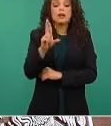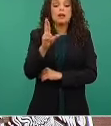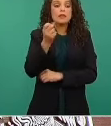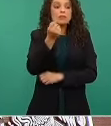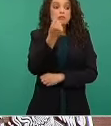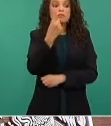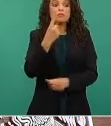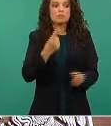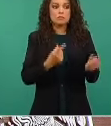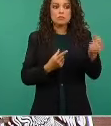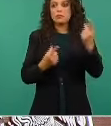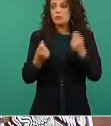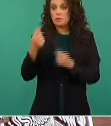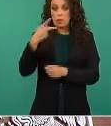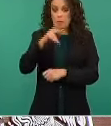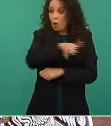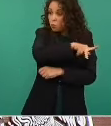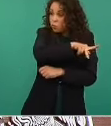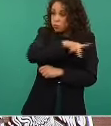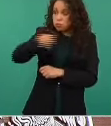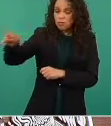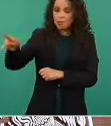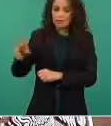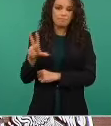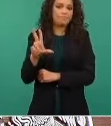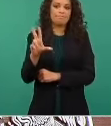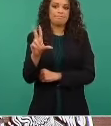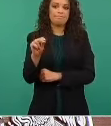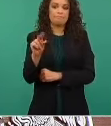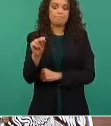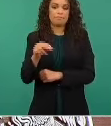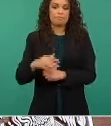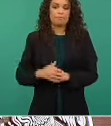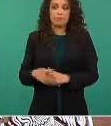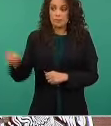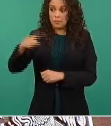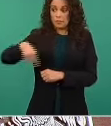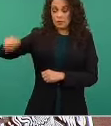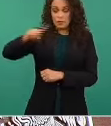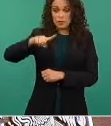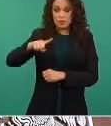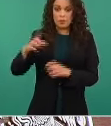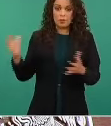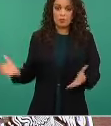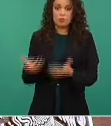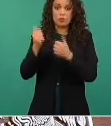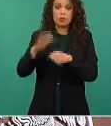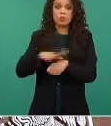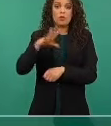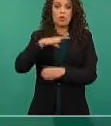porque hay muchos valores en los pueblos.